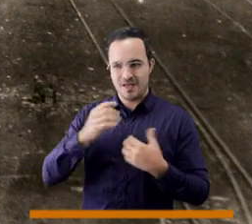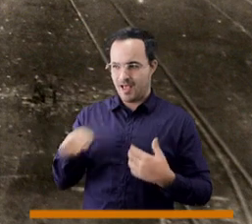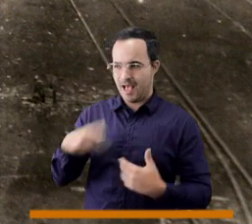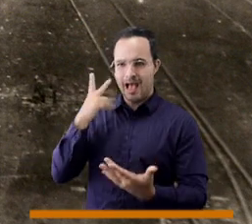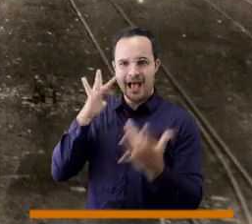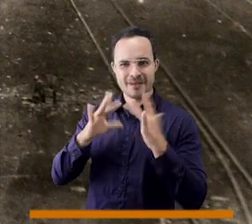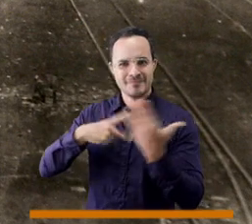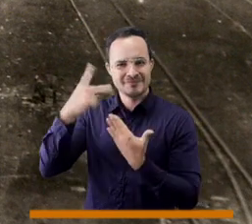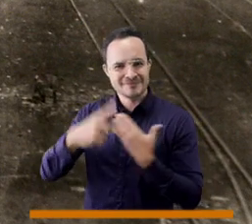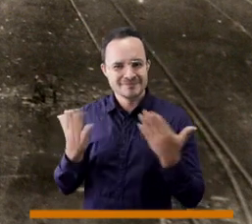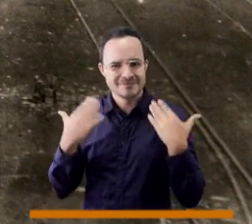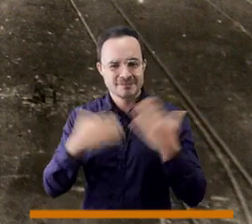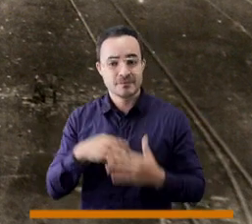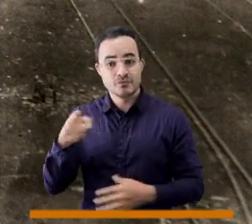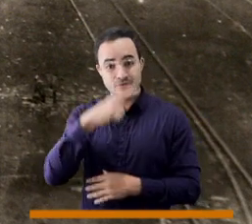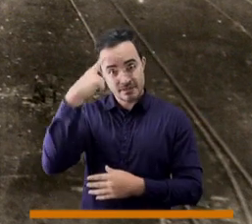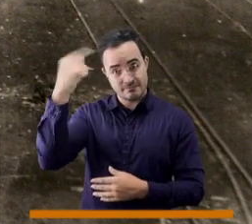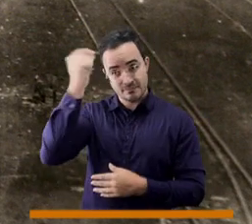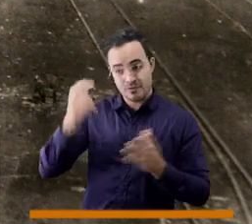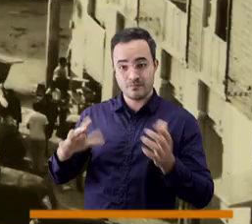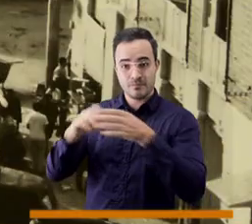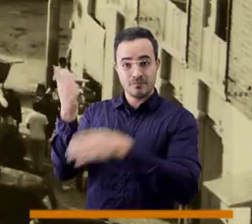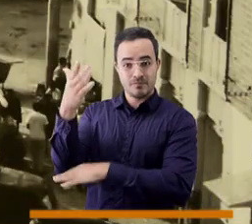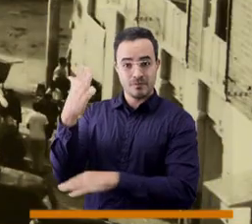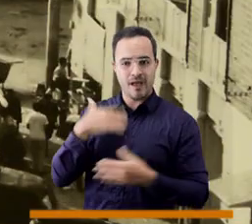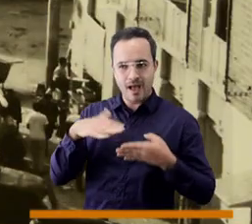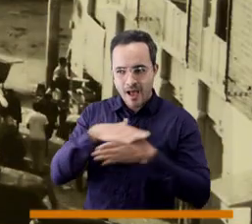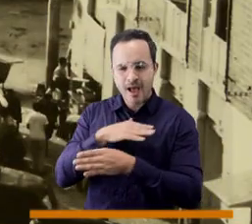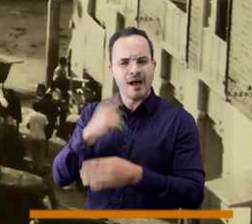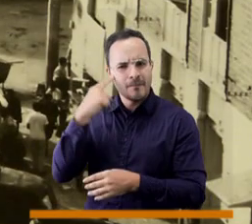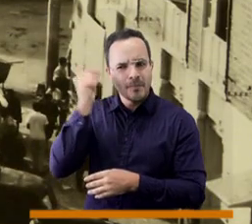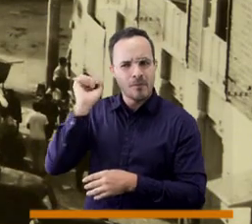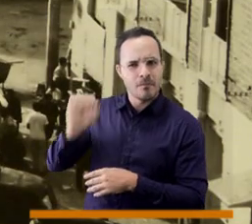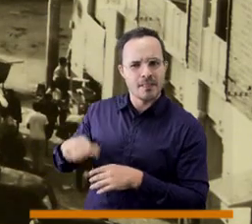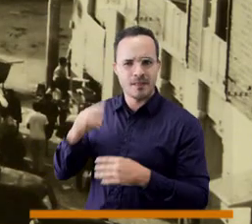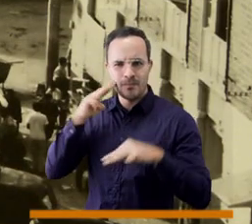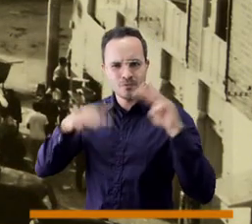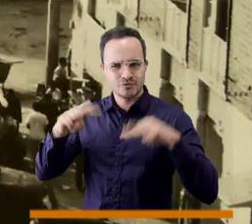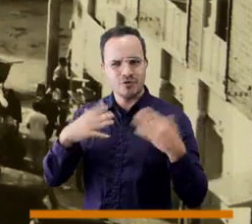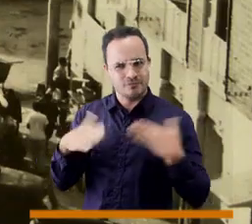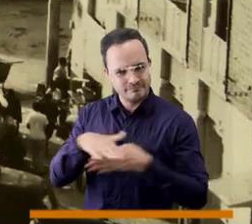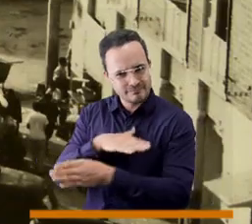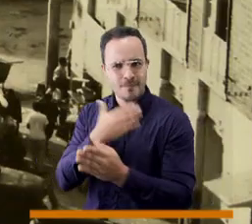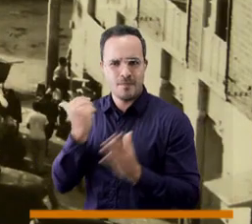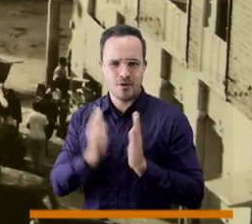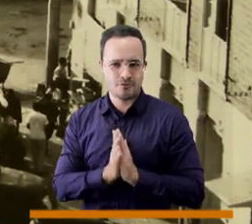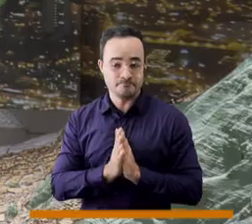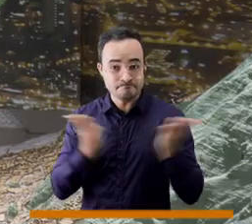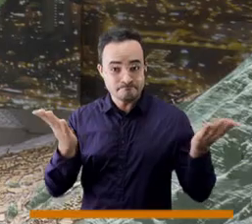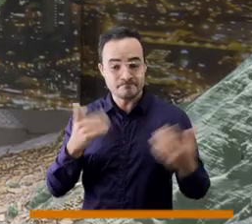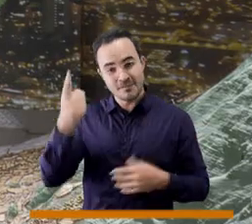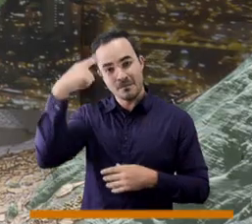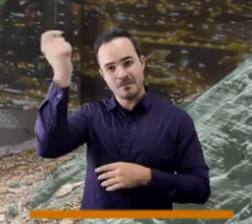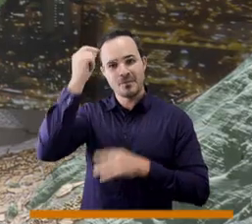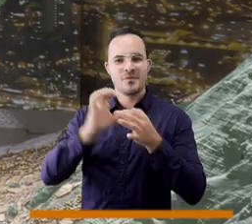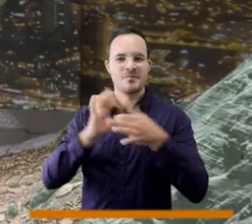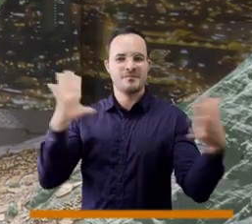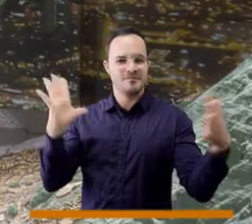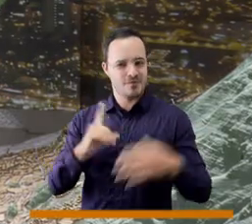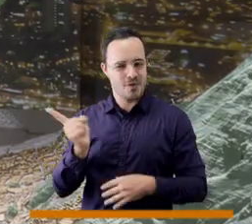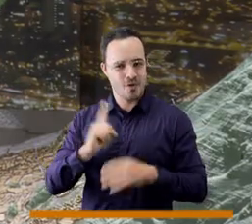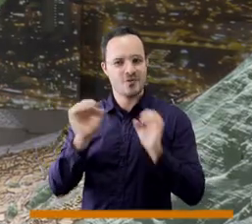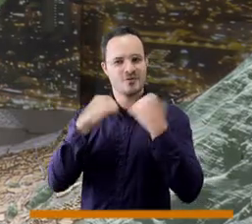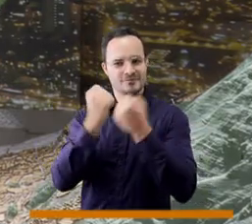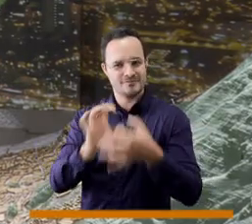urbanístico de la ciudad cuando vengan al cerro nutibara no olviden visitarlo no está de más un poco de conocimiento extra de medellín